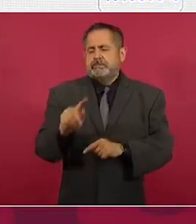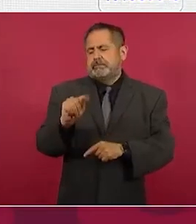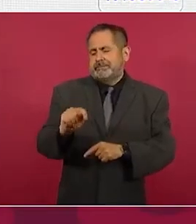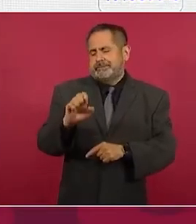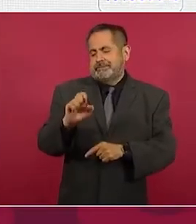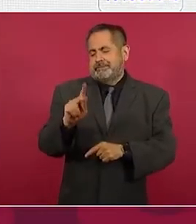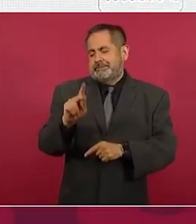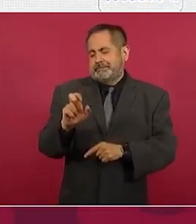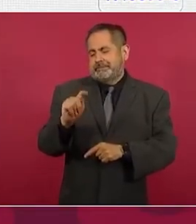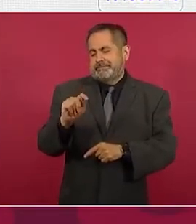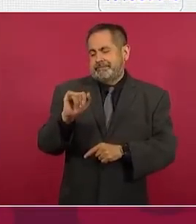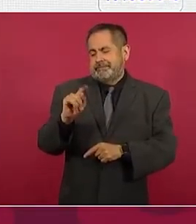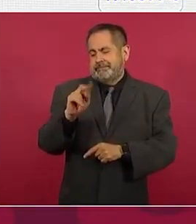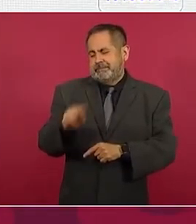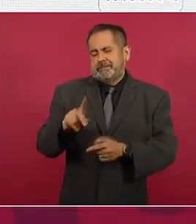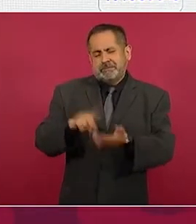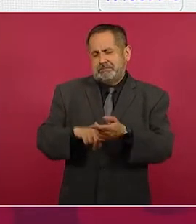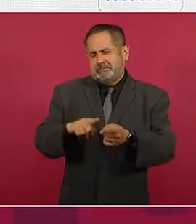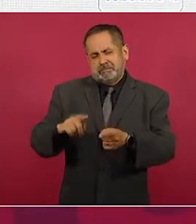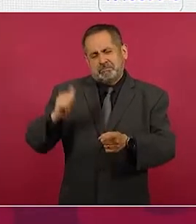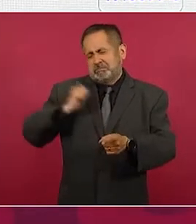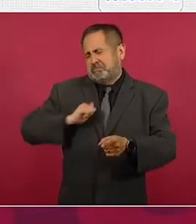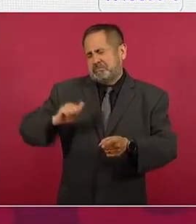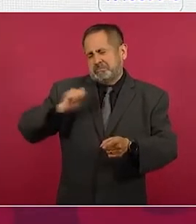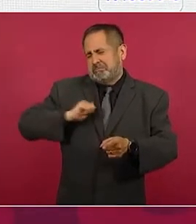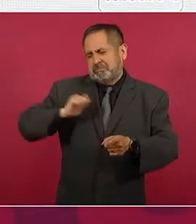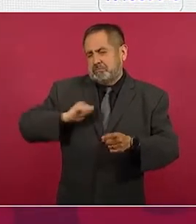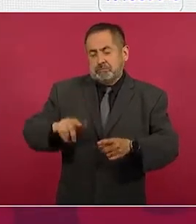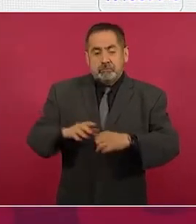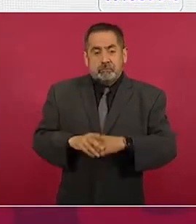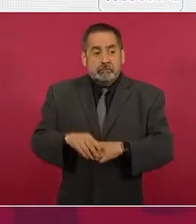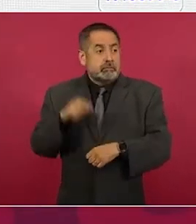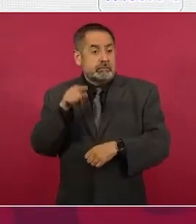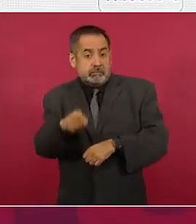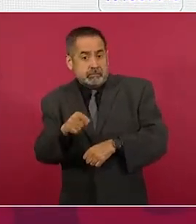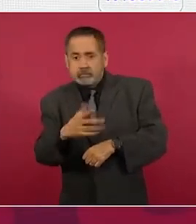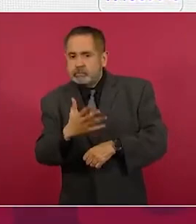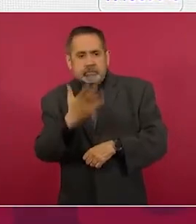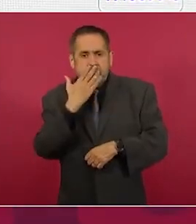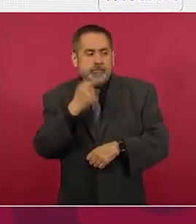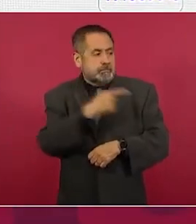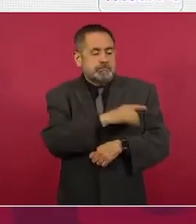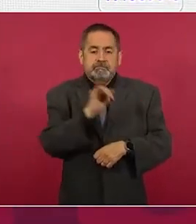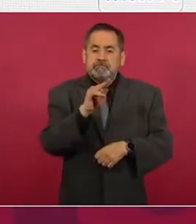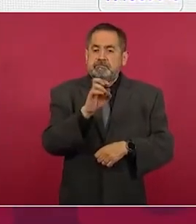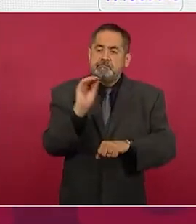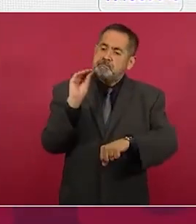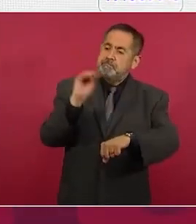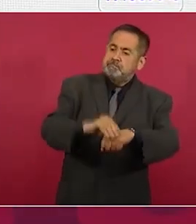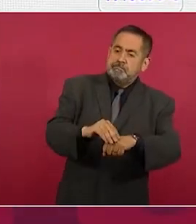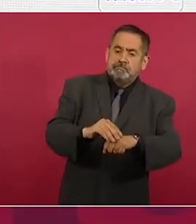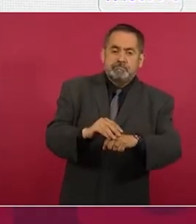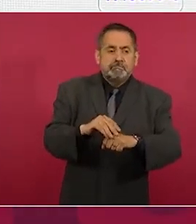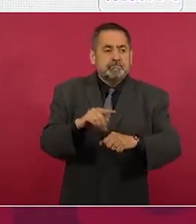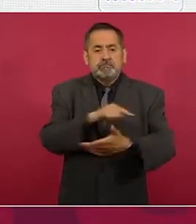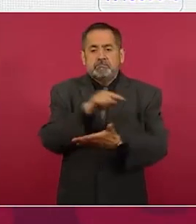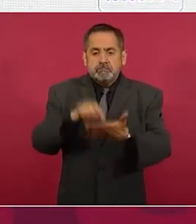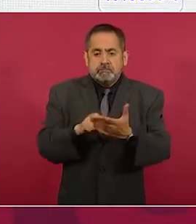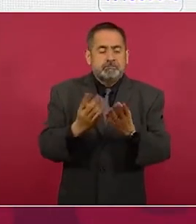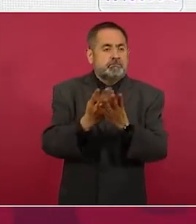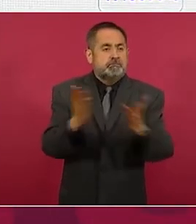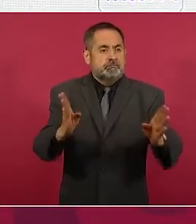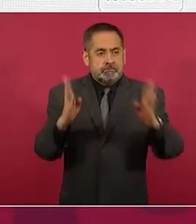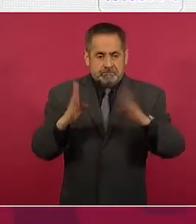antiguo, no instalaron casillas, la instalaron